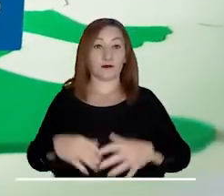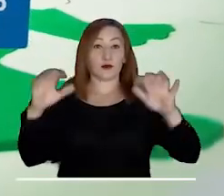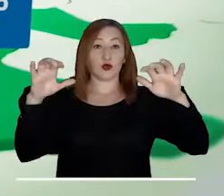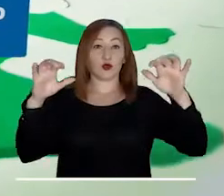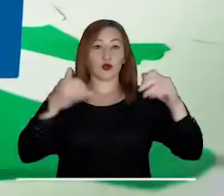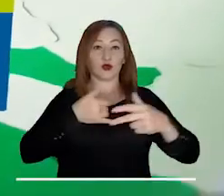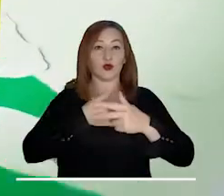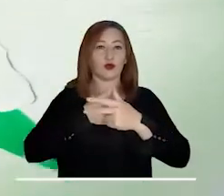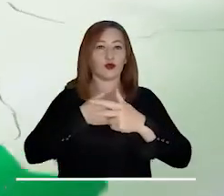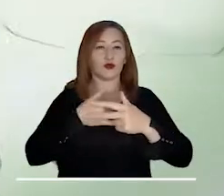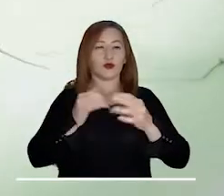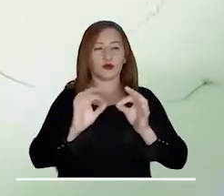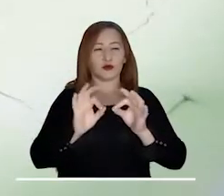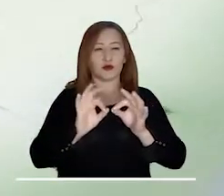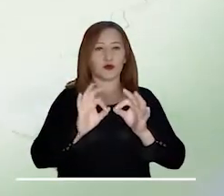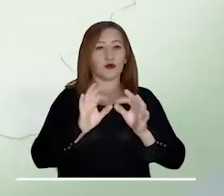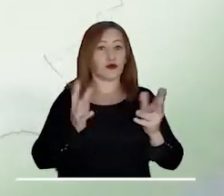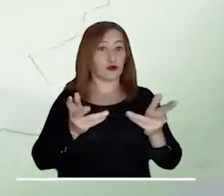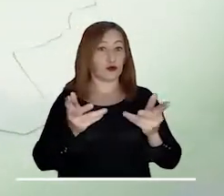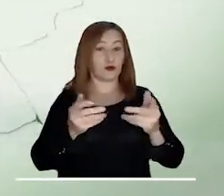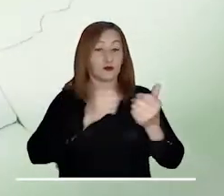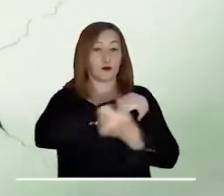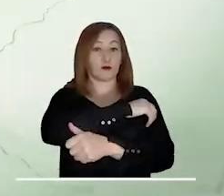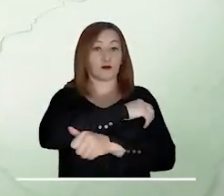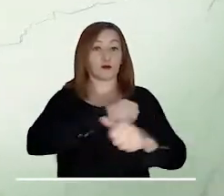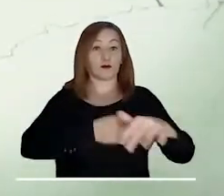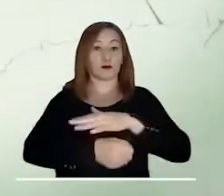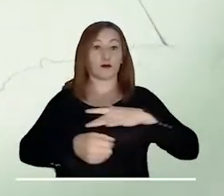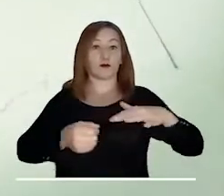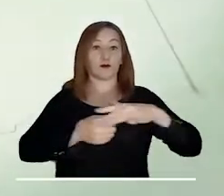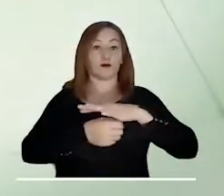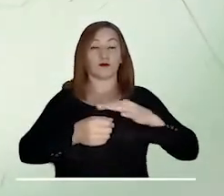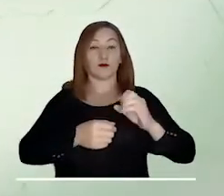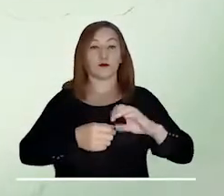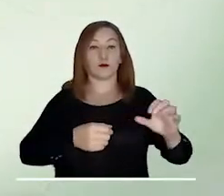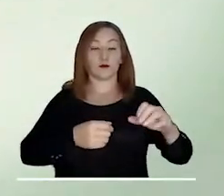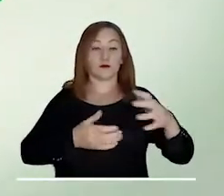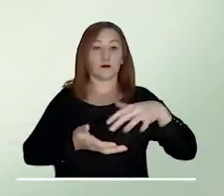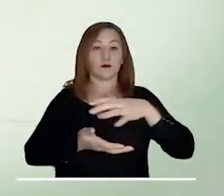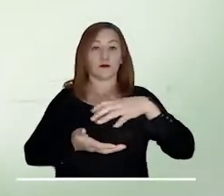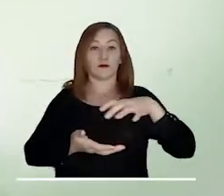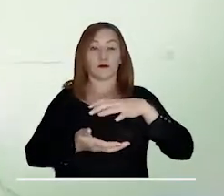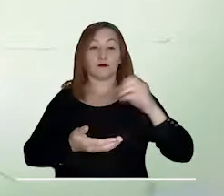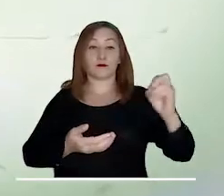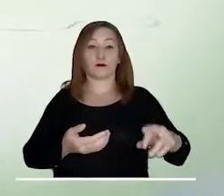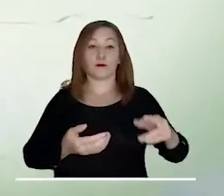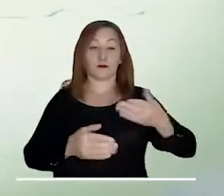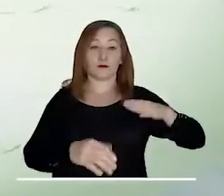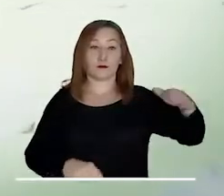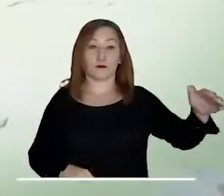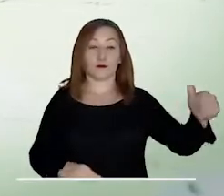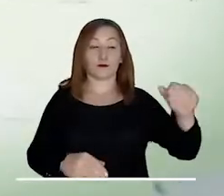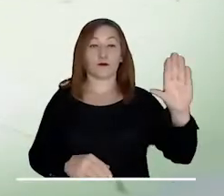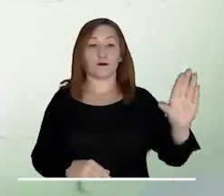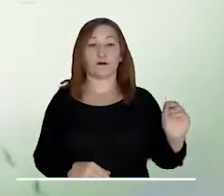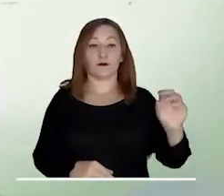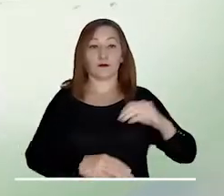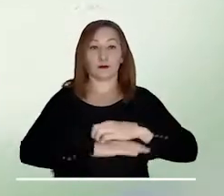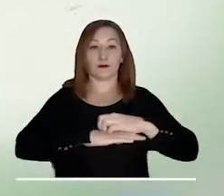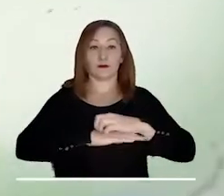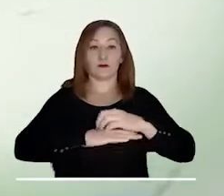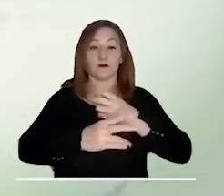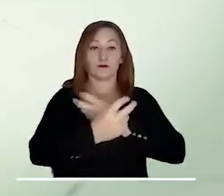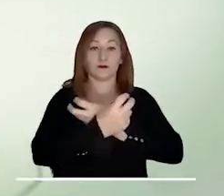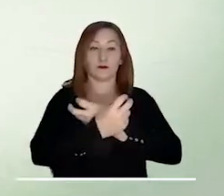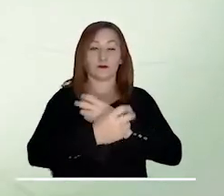sur de Nariño. Las precipitaciones andinas serían ligeras y se podrían experimentar en Boyacá, Cundinamarca, occidente de Santander,